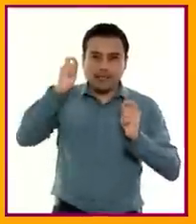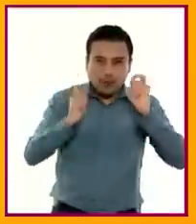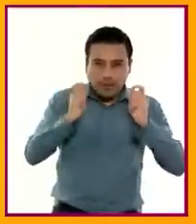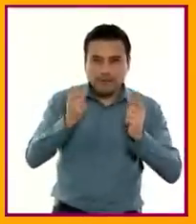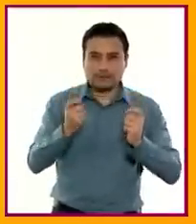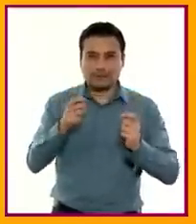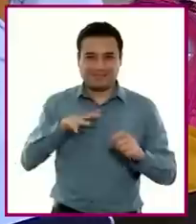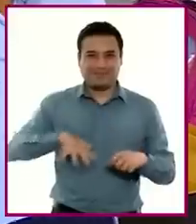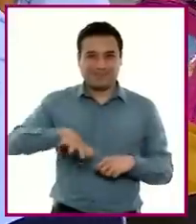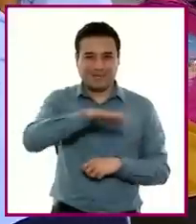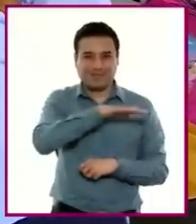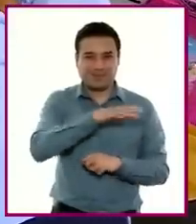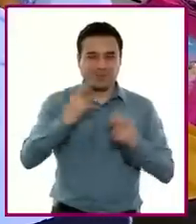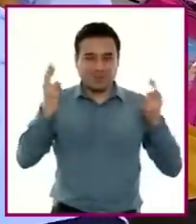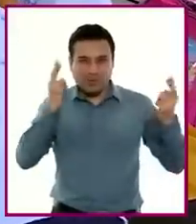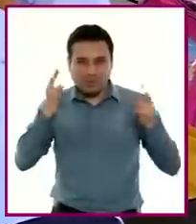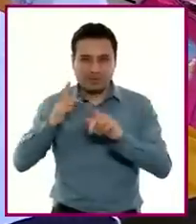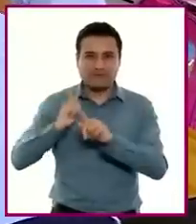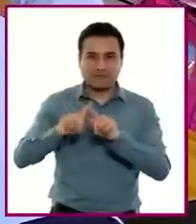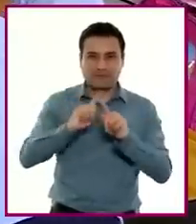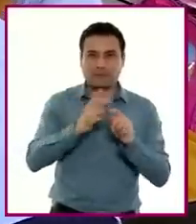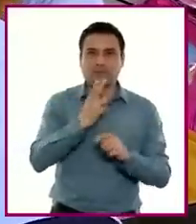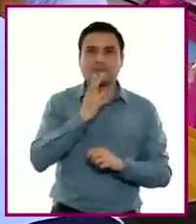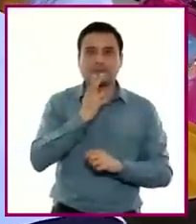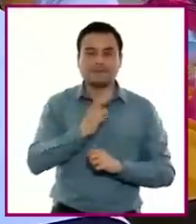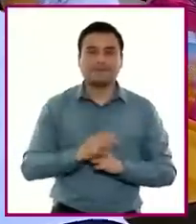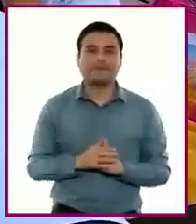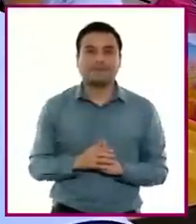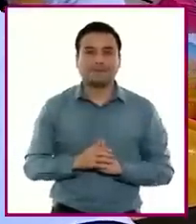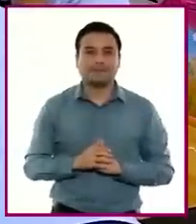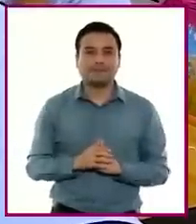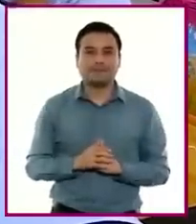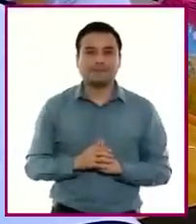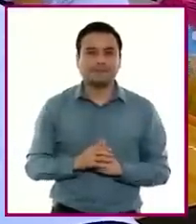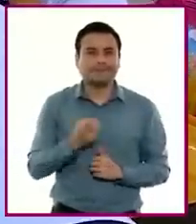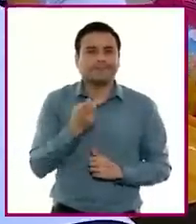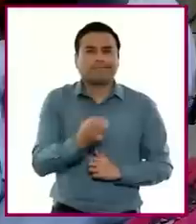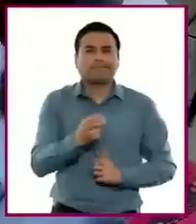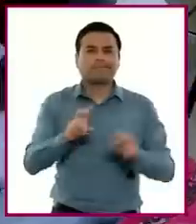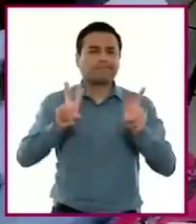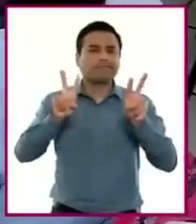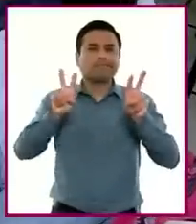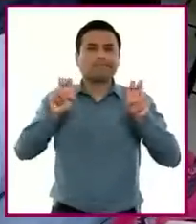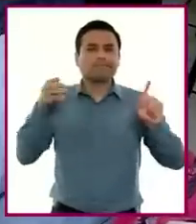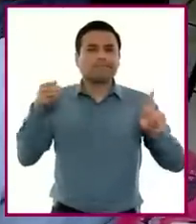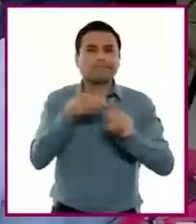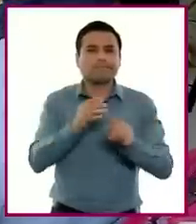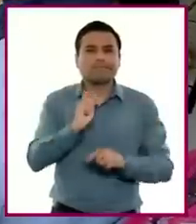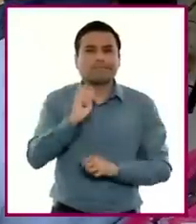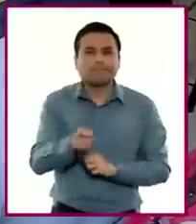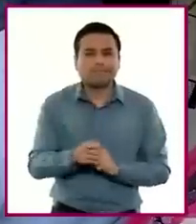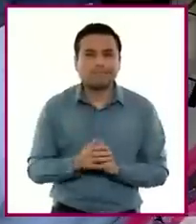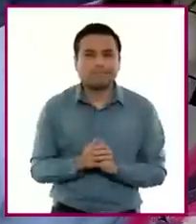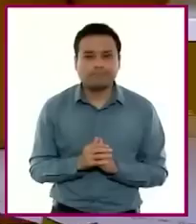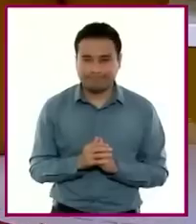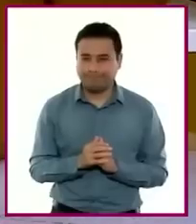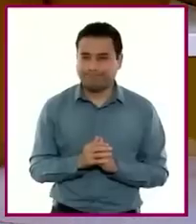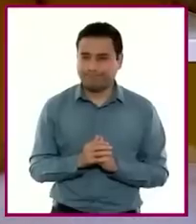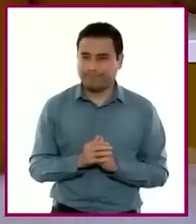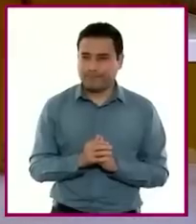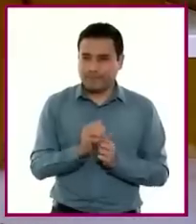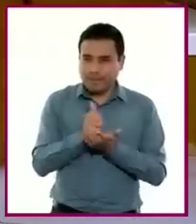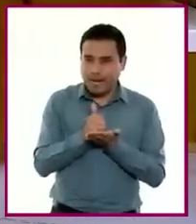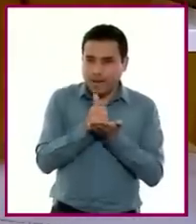sonoros, entre otros. Respecto a las finalidades de este campo formativo, es relevante subrayar que están orientadas a que el